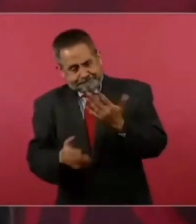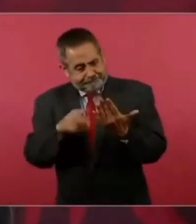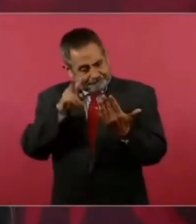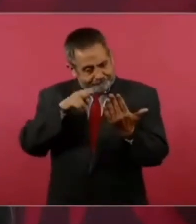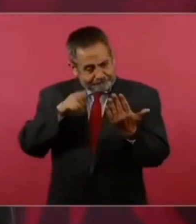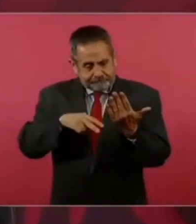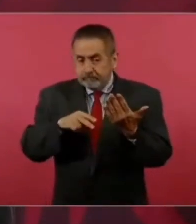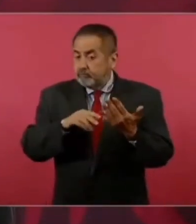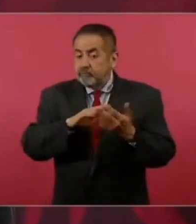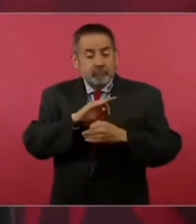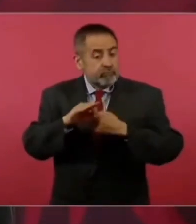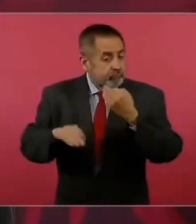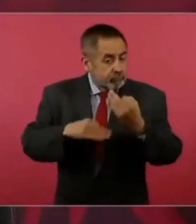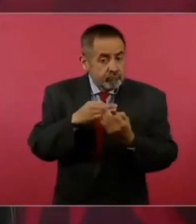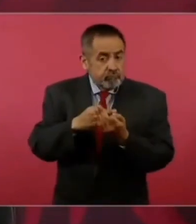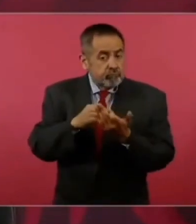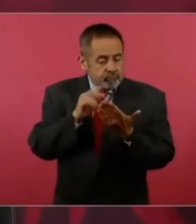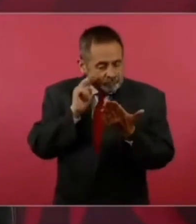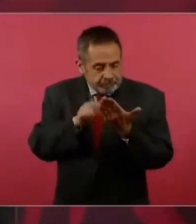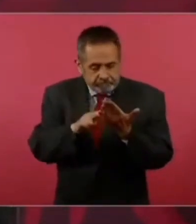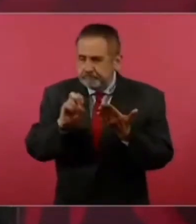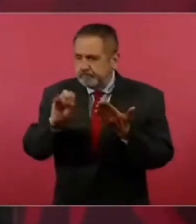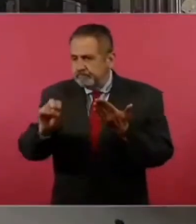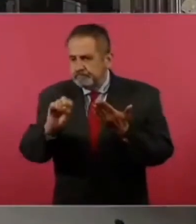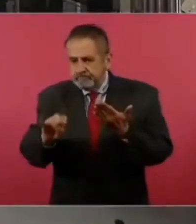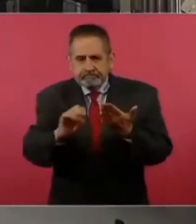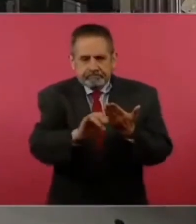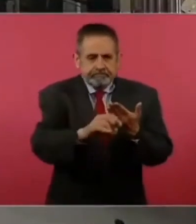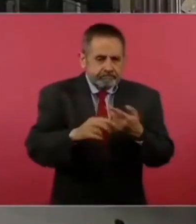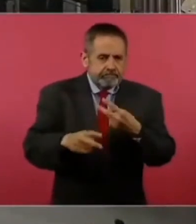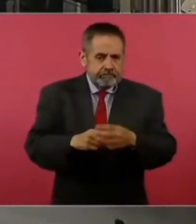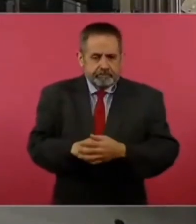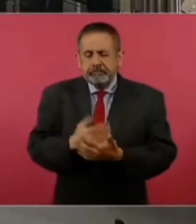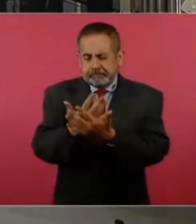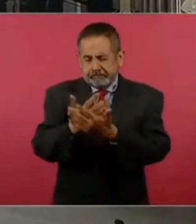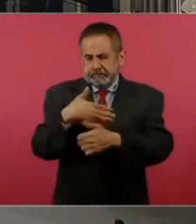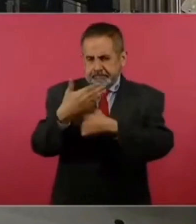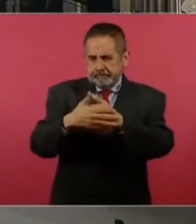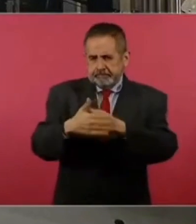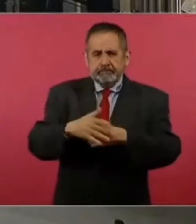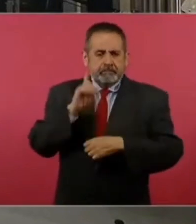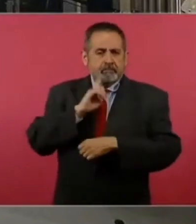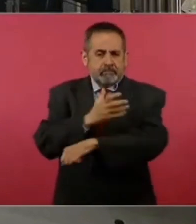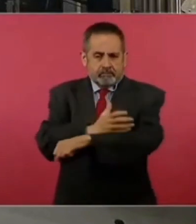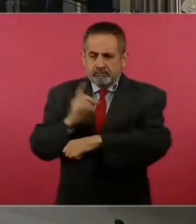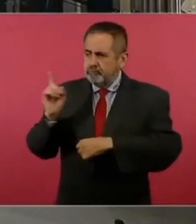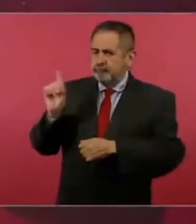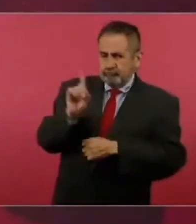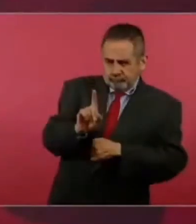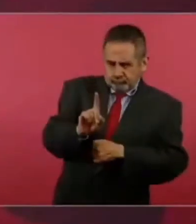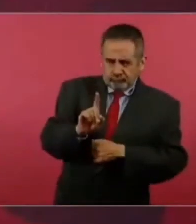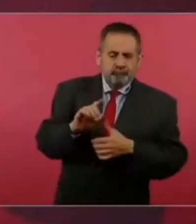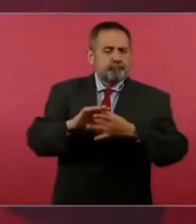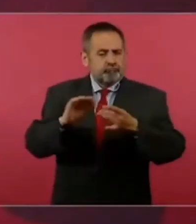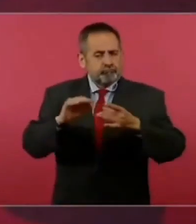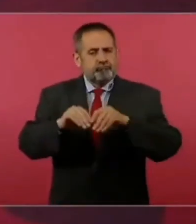los atendemos. Van a ver ahora que venga la compañera de cómo estamos trabajando. ¡Gracias!